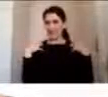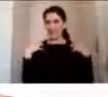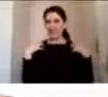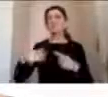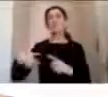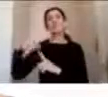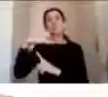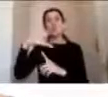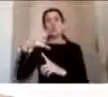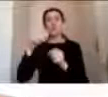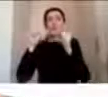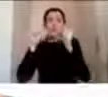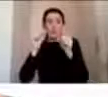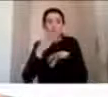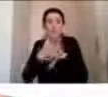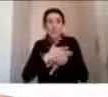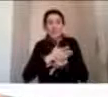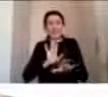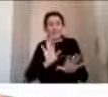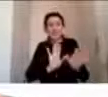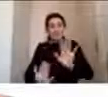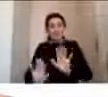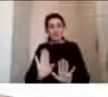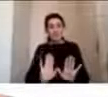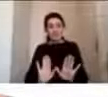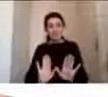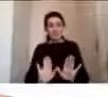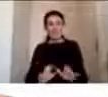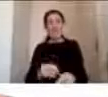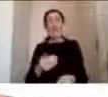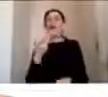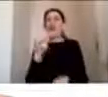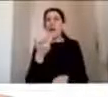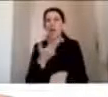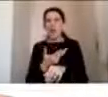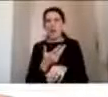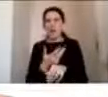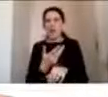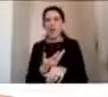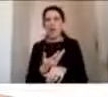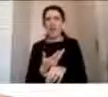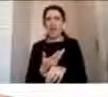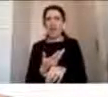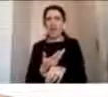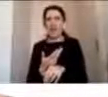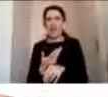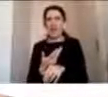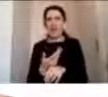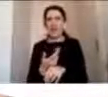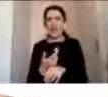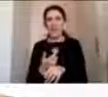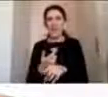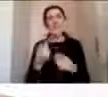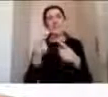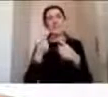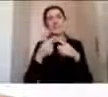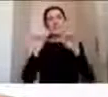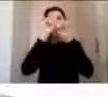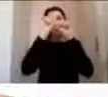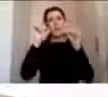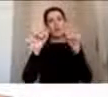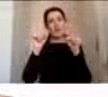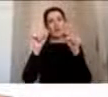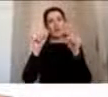evitables. Hay muchos modelos de estudio de accidente, pero el accidente generalmente y culturalmente se asocia a un hecho